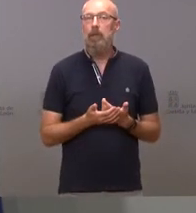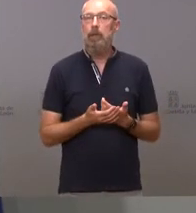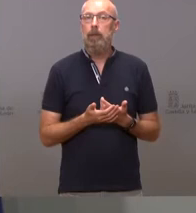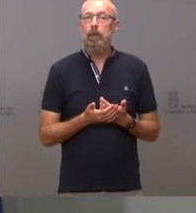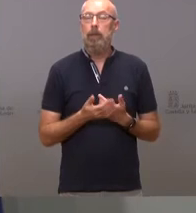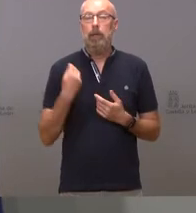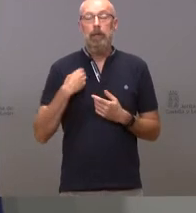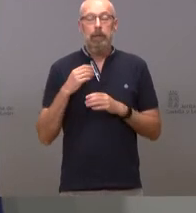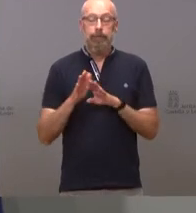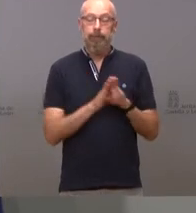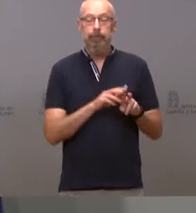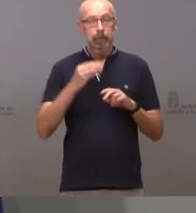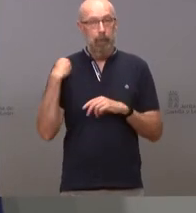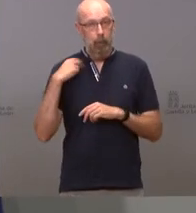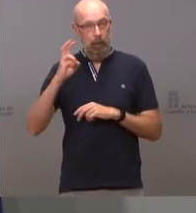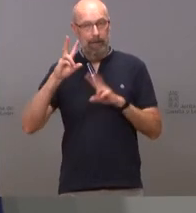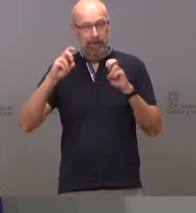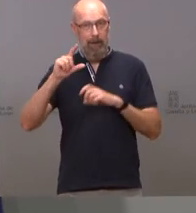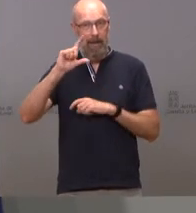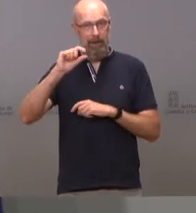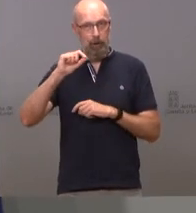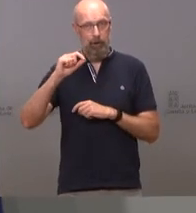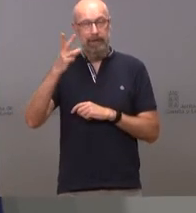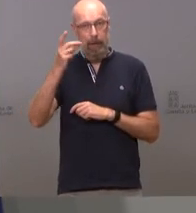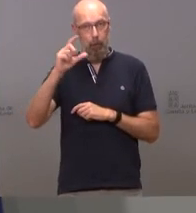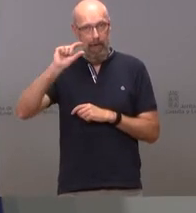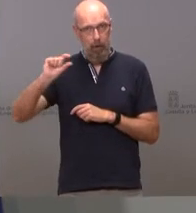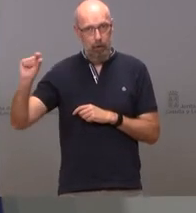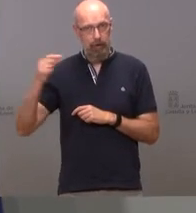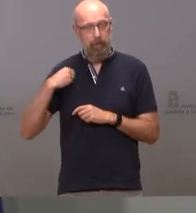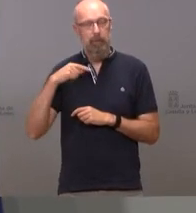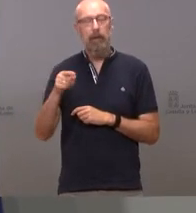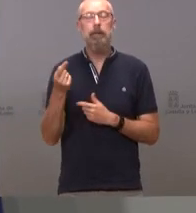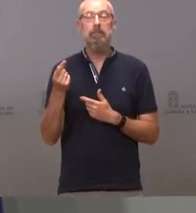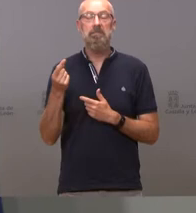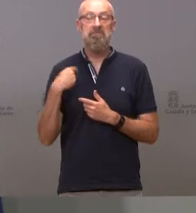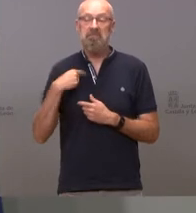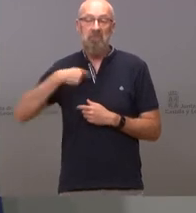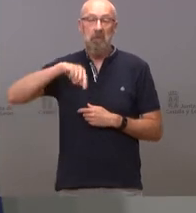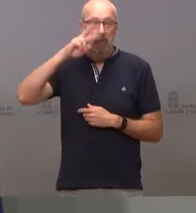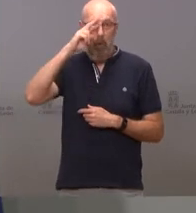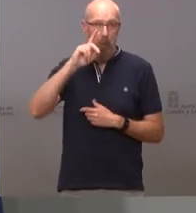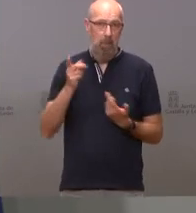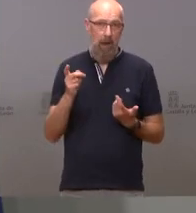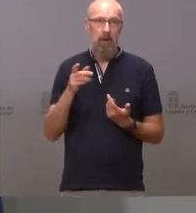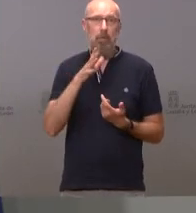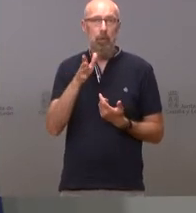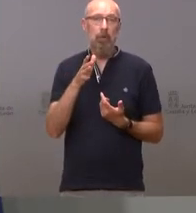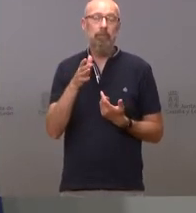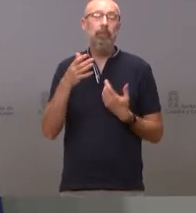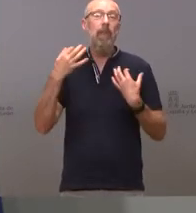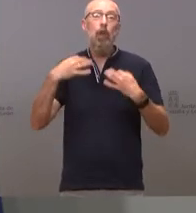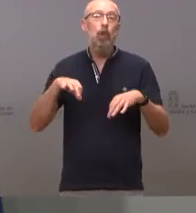con las segundas dosis? en principio a nosotros no nos preocupa mucho en este momento es normal que haya más fallos en las segundas dosis a medida que